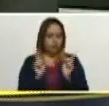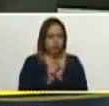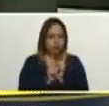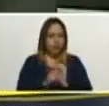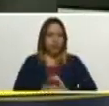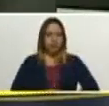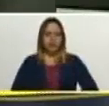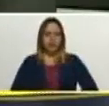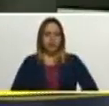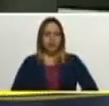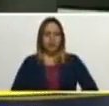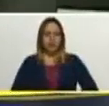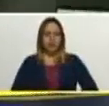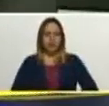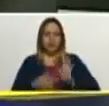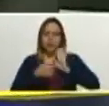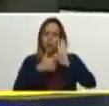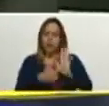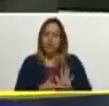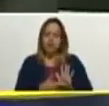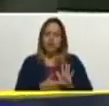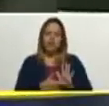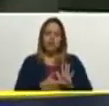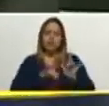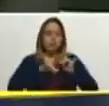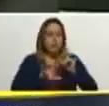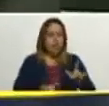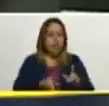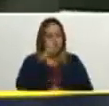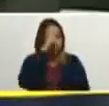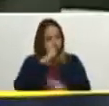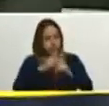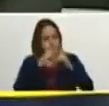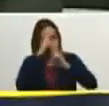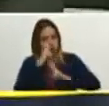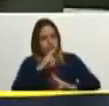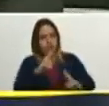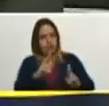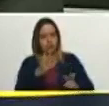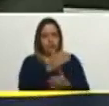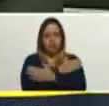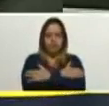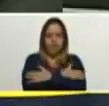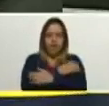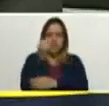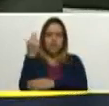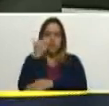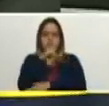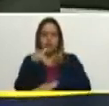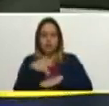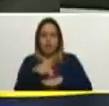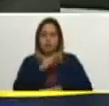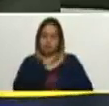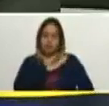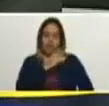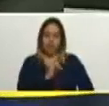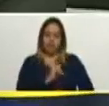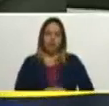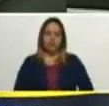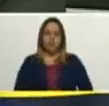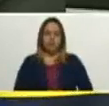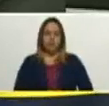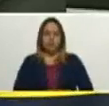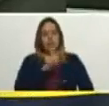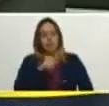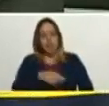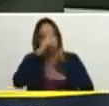señalar el afecto, el abrazo, el aprecio que la Asamblea Nacional tiene, pero que sobre todo el